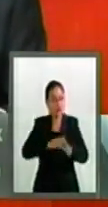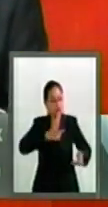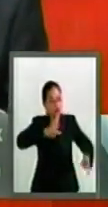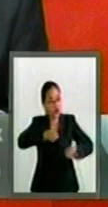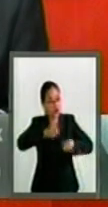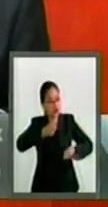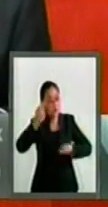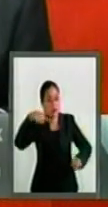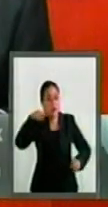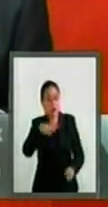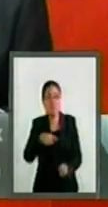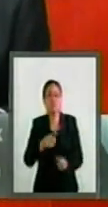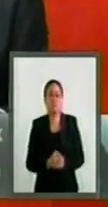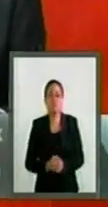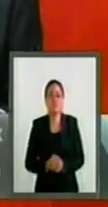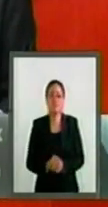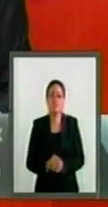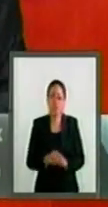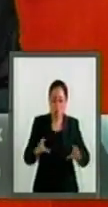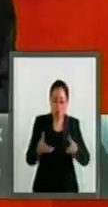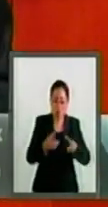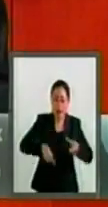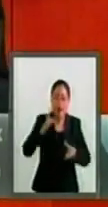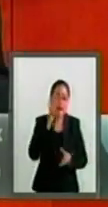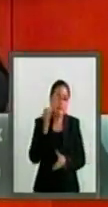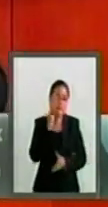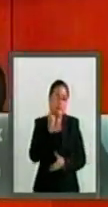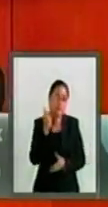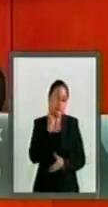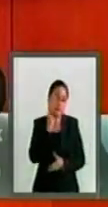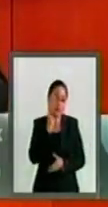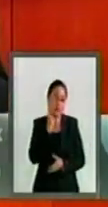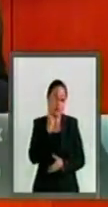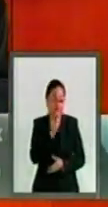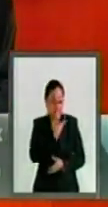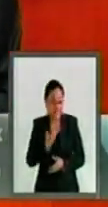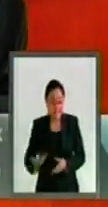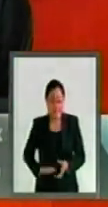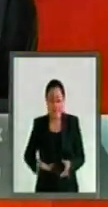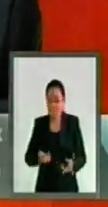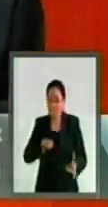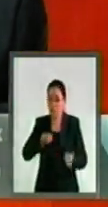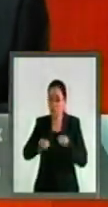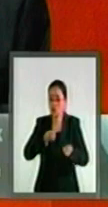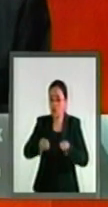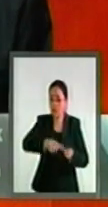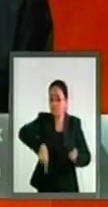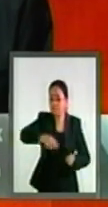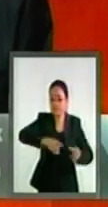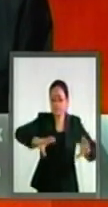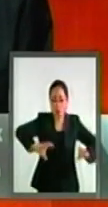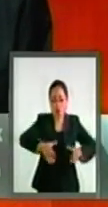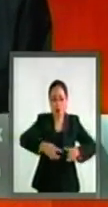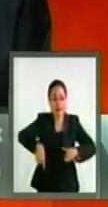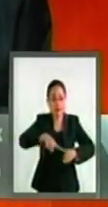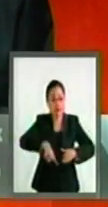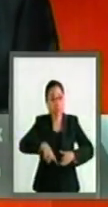sobre el poder legislativo. El presidente controló el poder legislativo